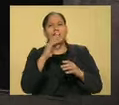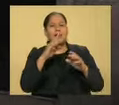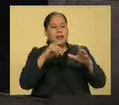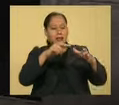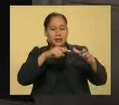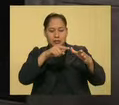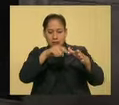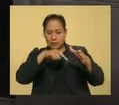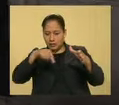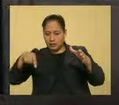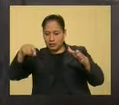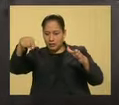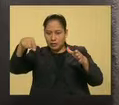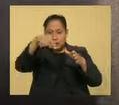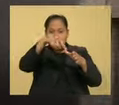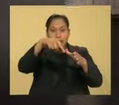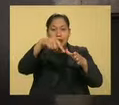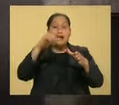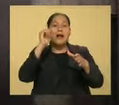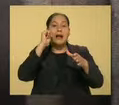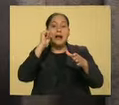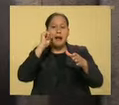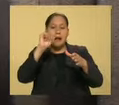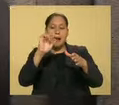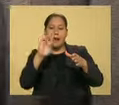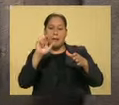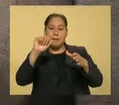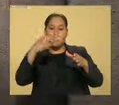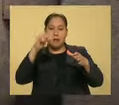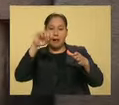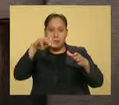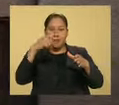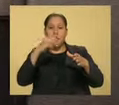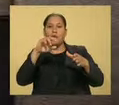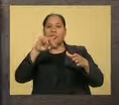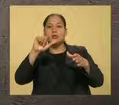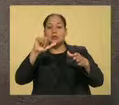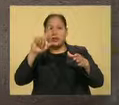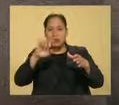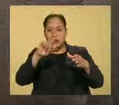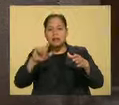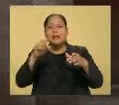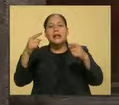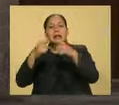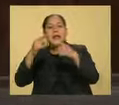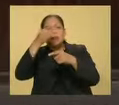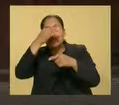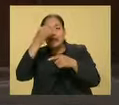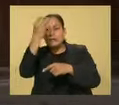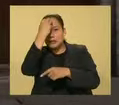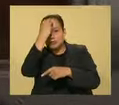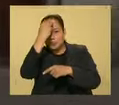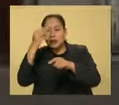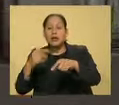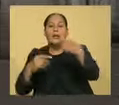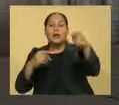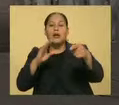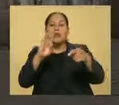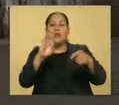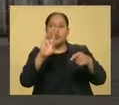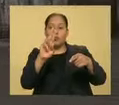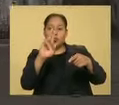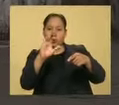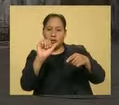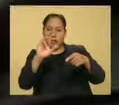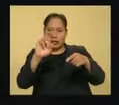lado de Abraham González, esta calle de Turín, que casi es esquina con Chapultepec, y, por supuesto, Bucareli. Y como